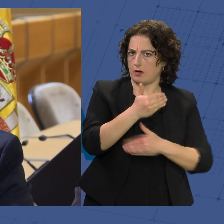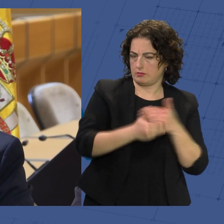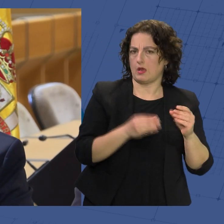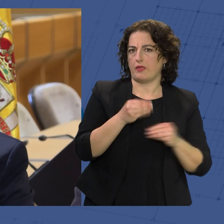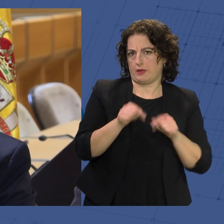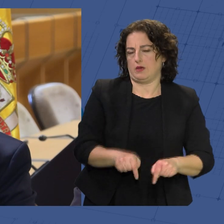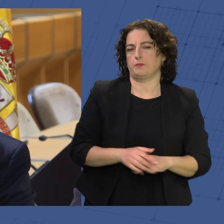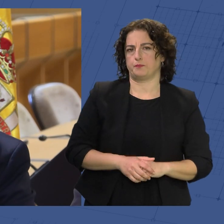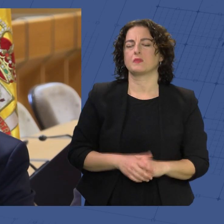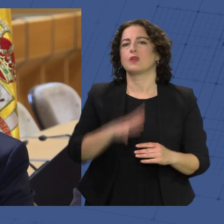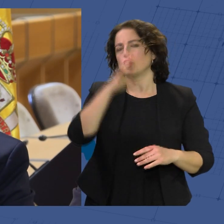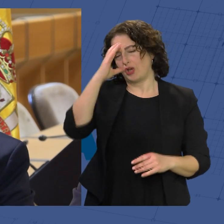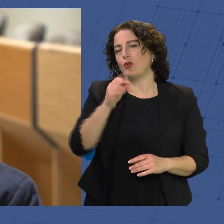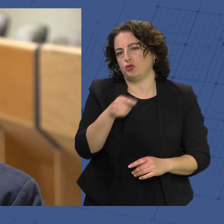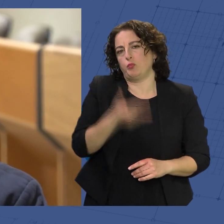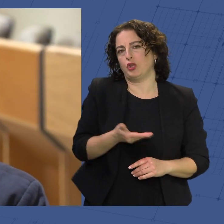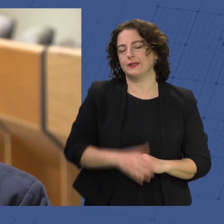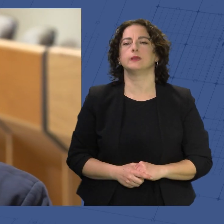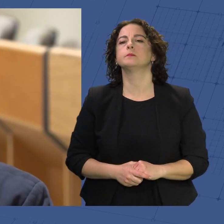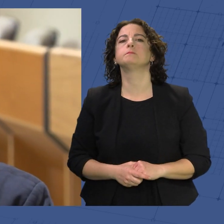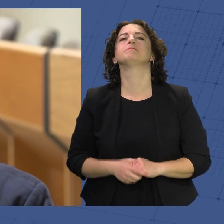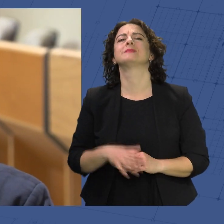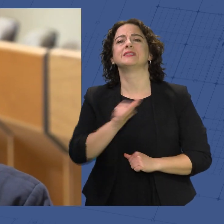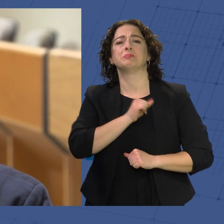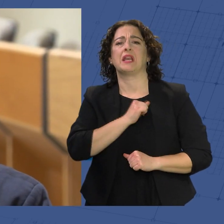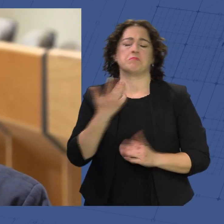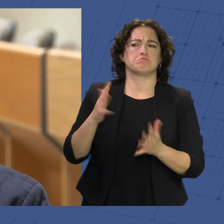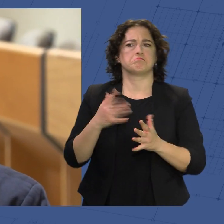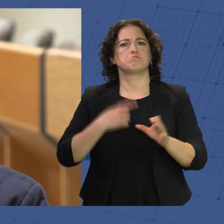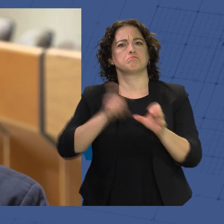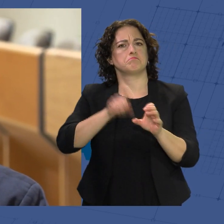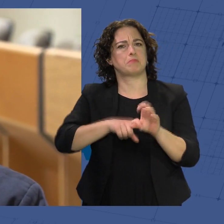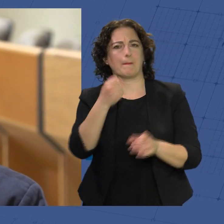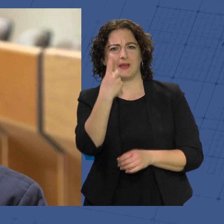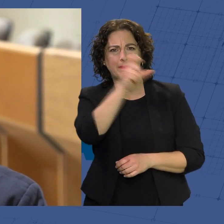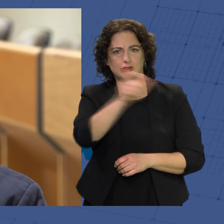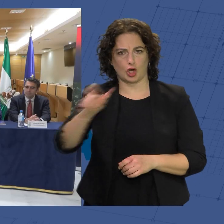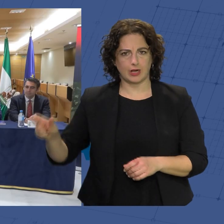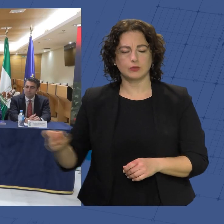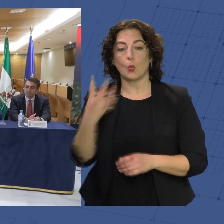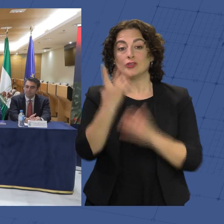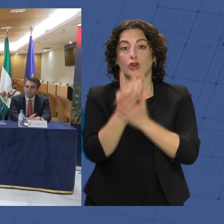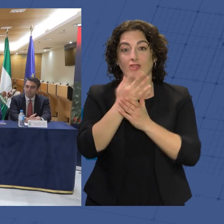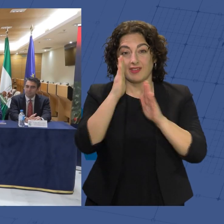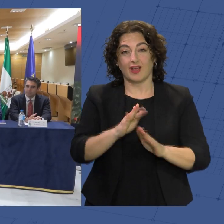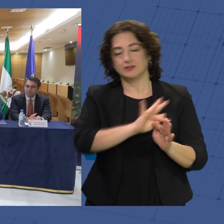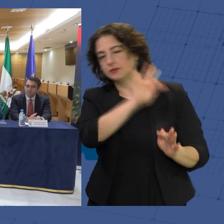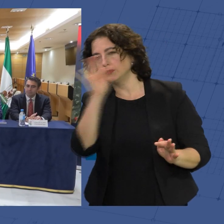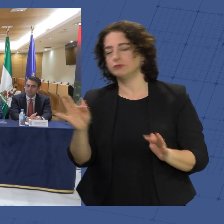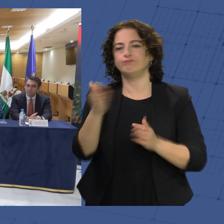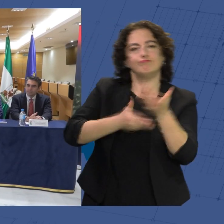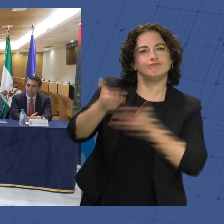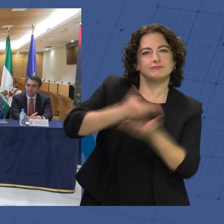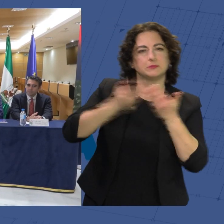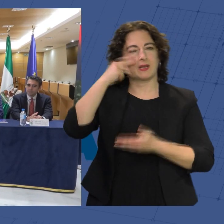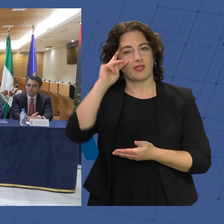que tenemos. Creo que eso es muy importante. Se espera la asistencia de unas mil personas que pasarán cuatro días intercambiando experiencias